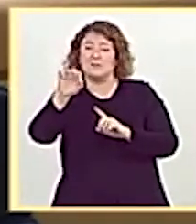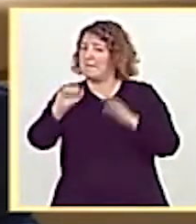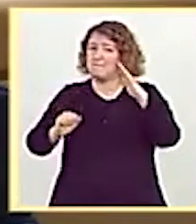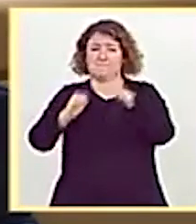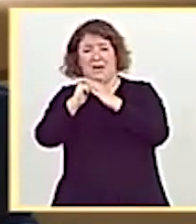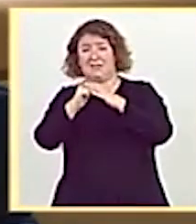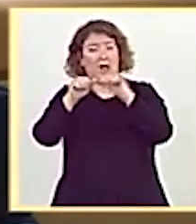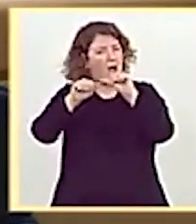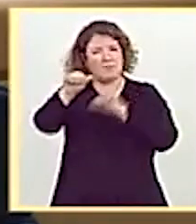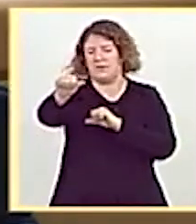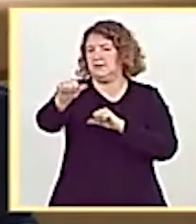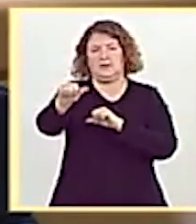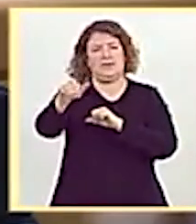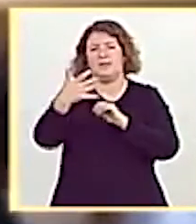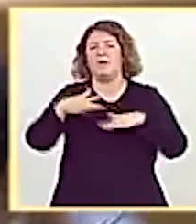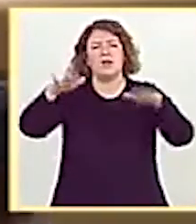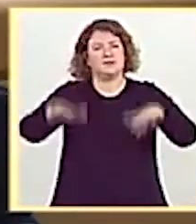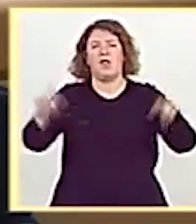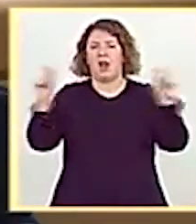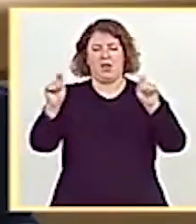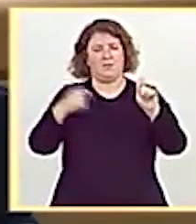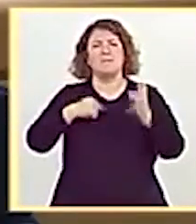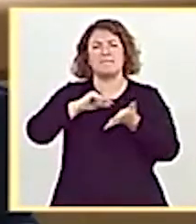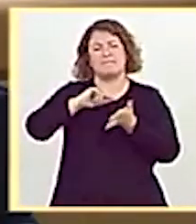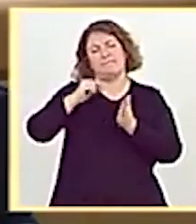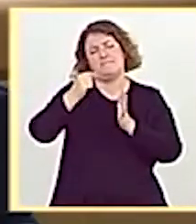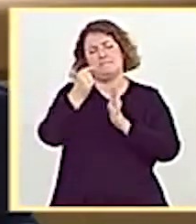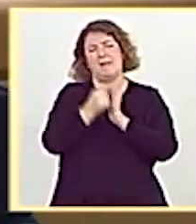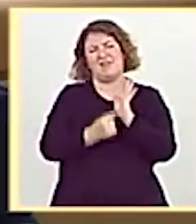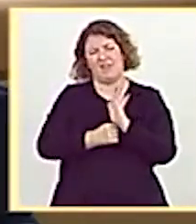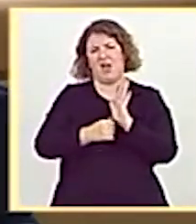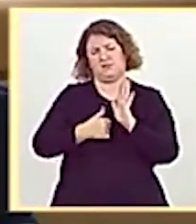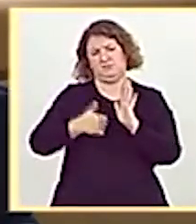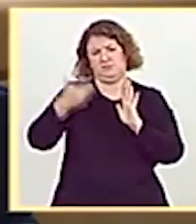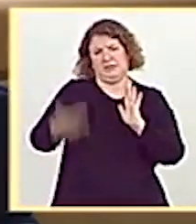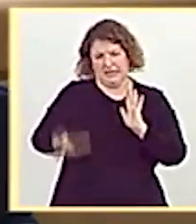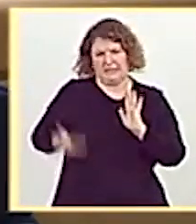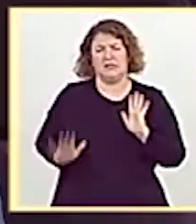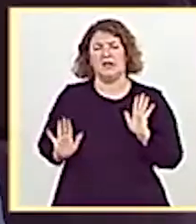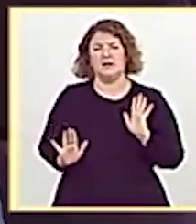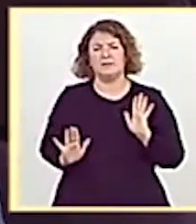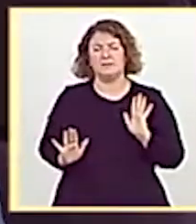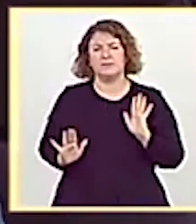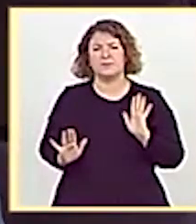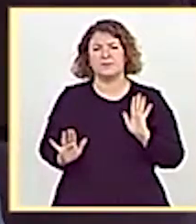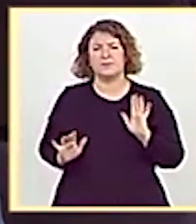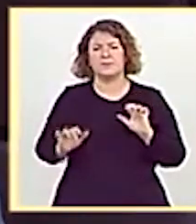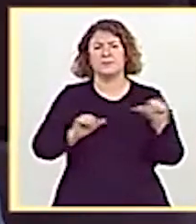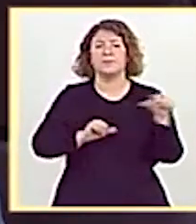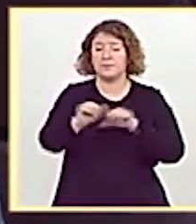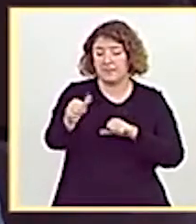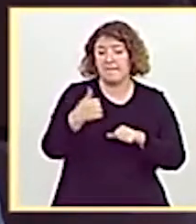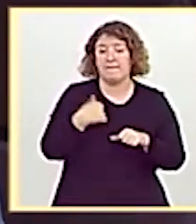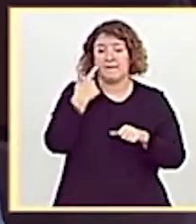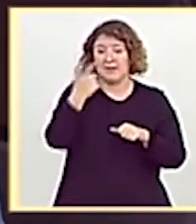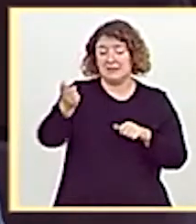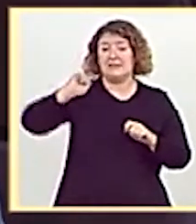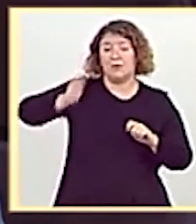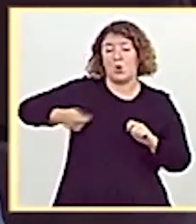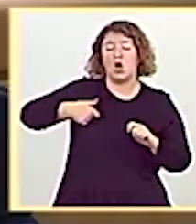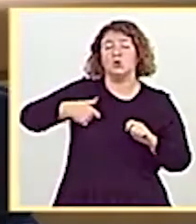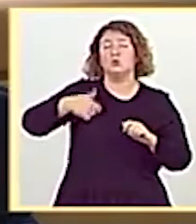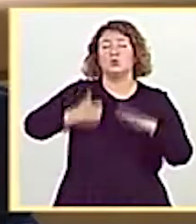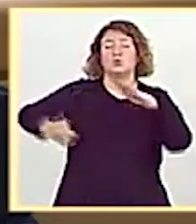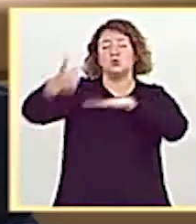el último a partir del cual hay que tomar ya medidas muy extremas. Y, pues, a raíz de ahí, y visto que el Tribunal Superior de